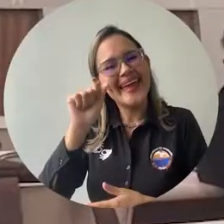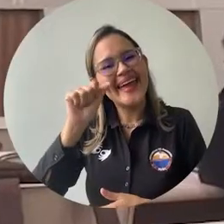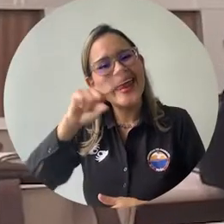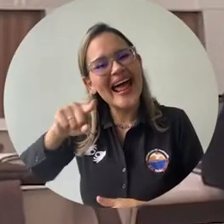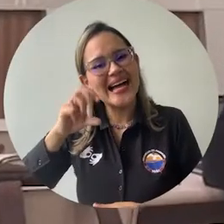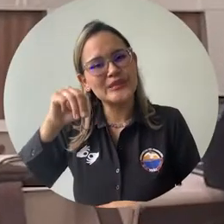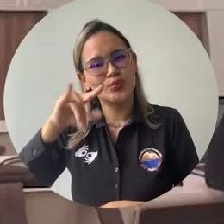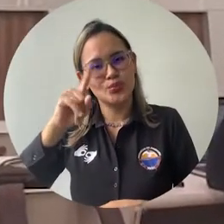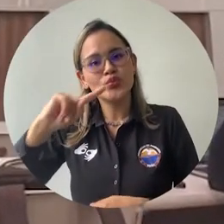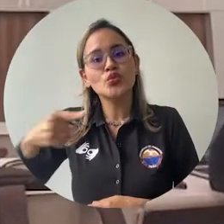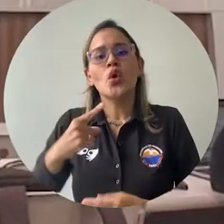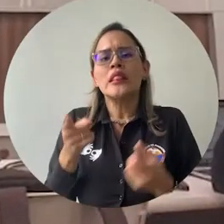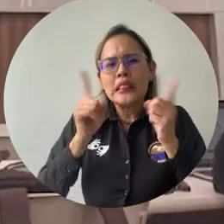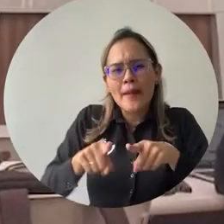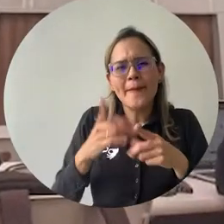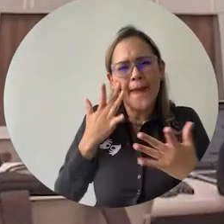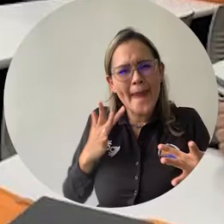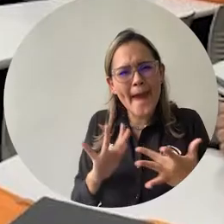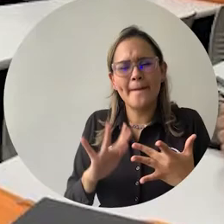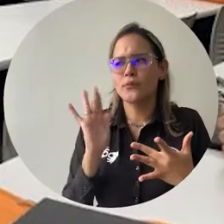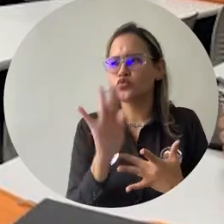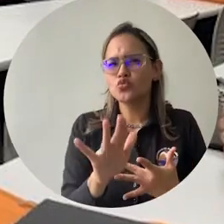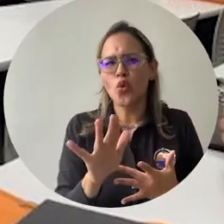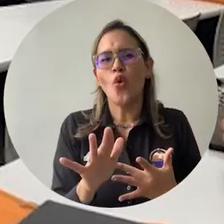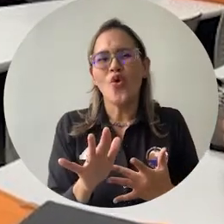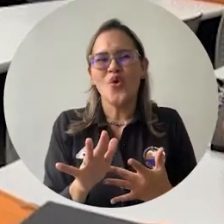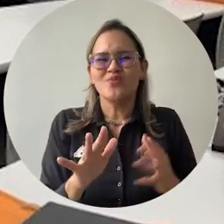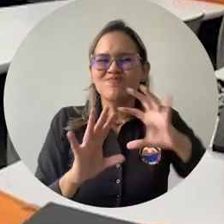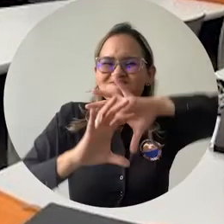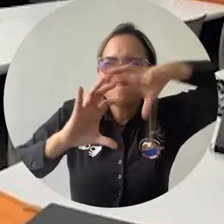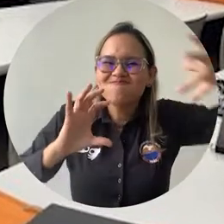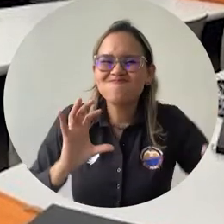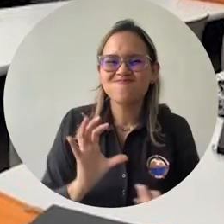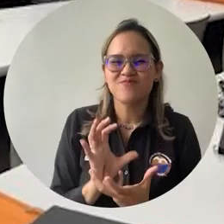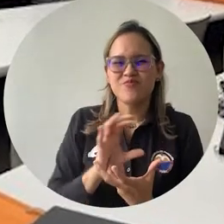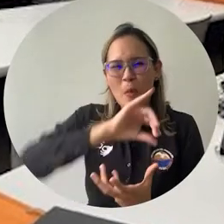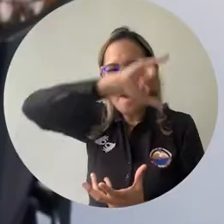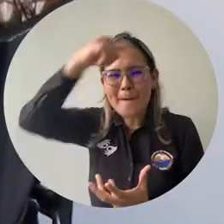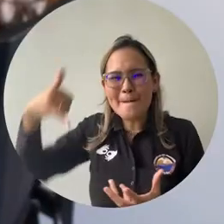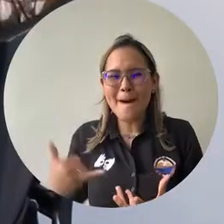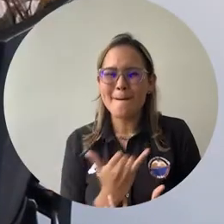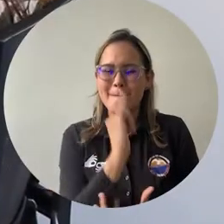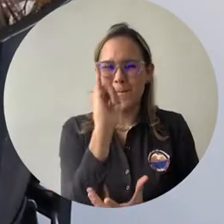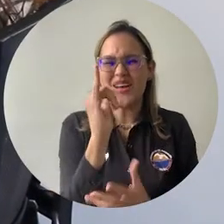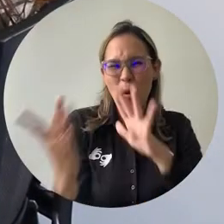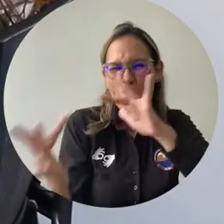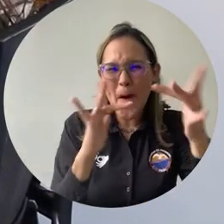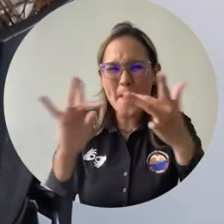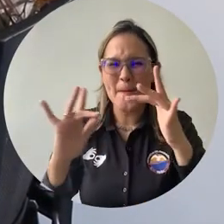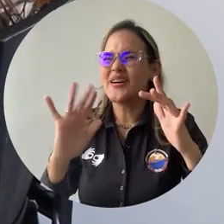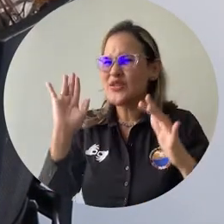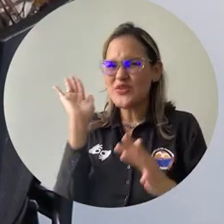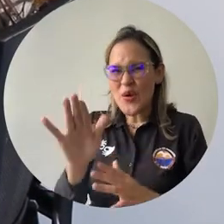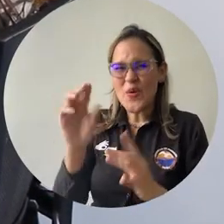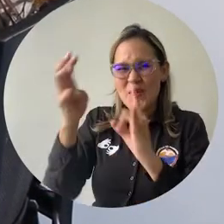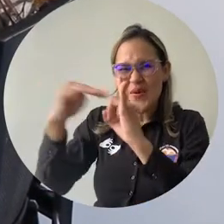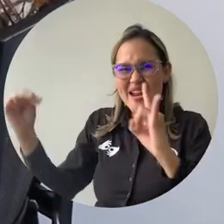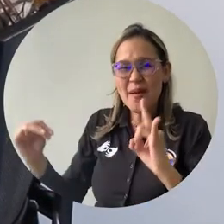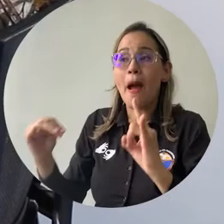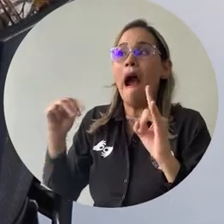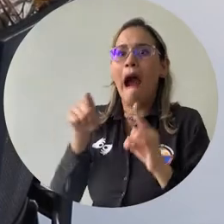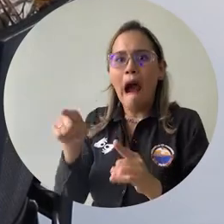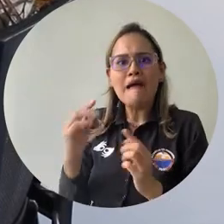compartir un poco sobre lo que hacemos en Unimagdalena, nuestro programa insignia, conexión global y también las buenas prácticas en cooperación internacional.